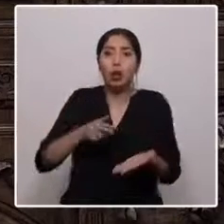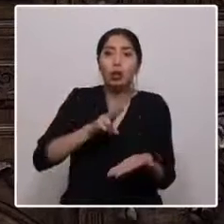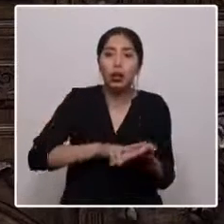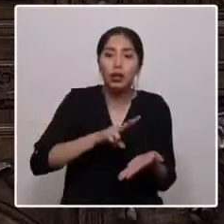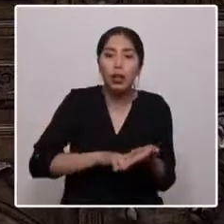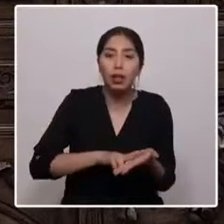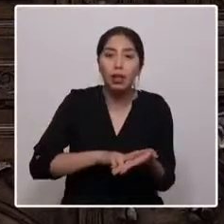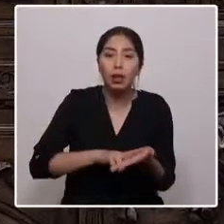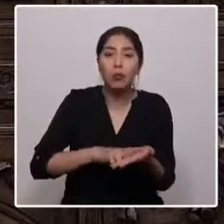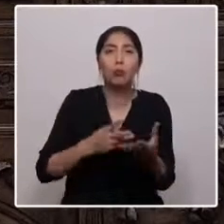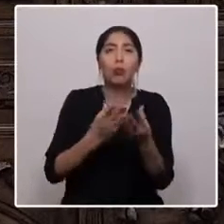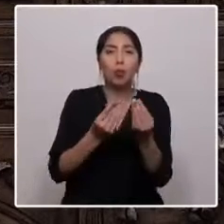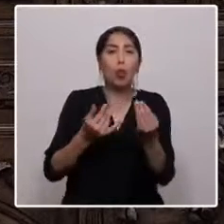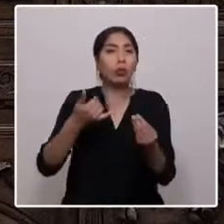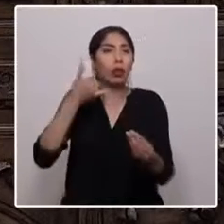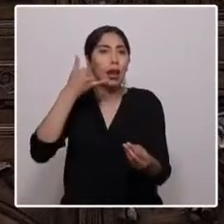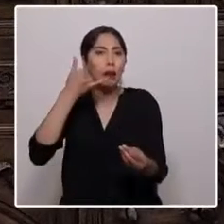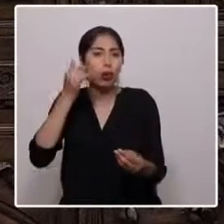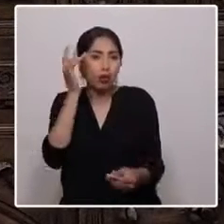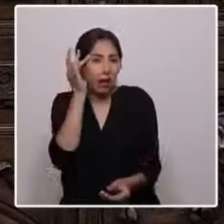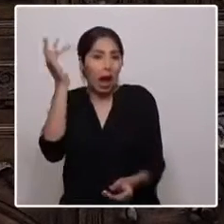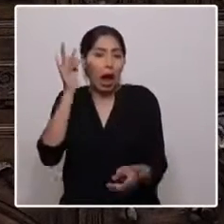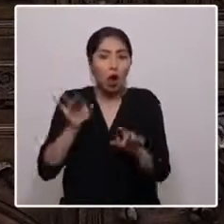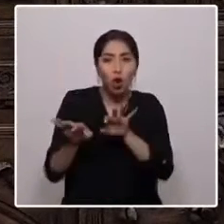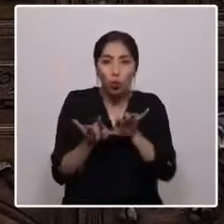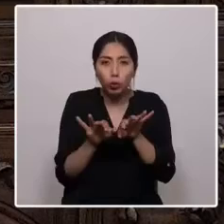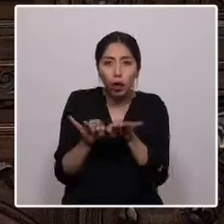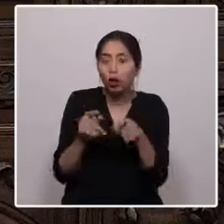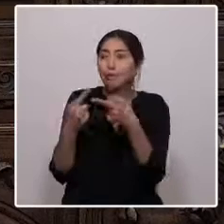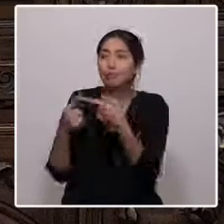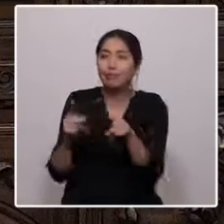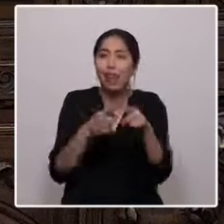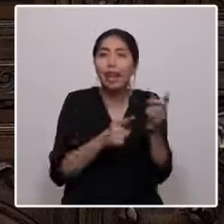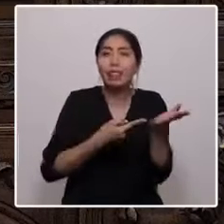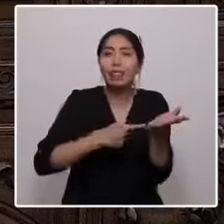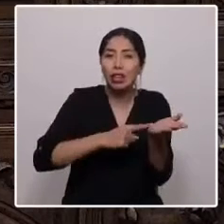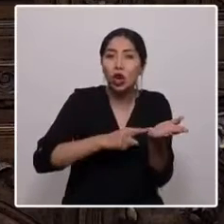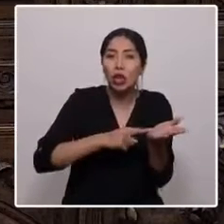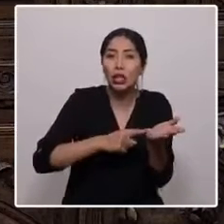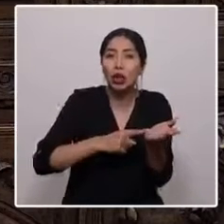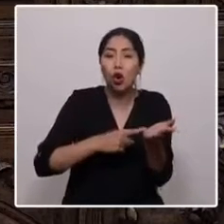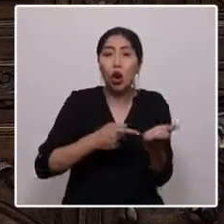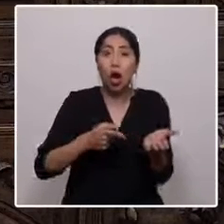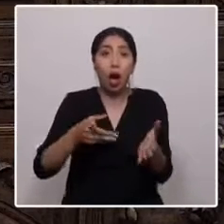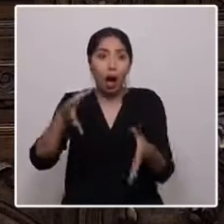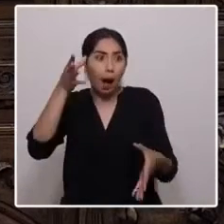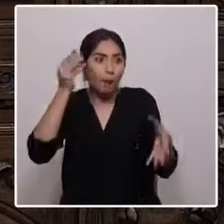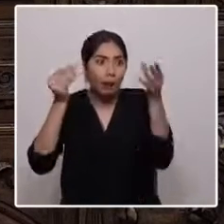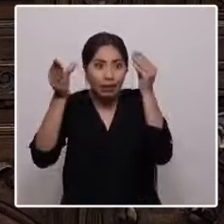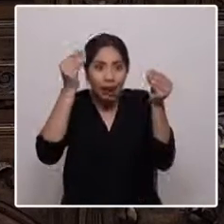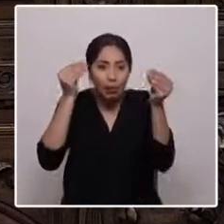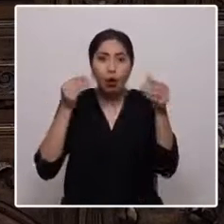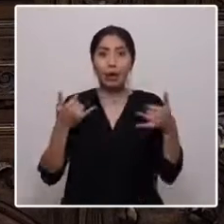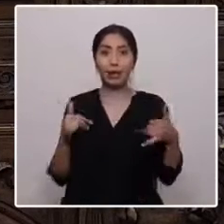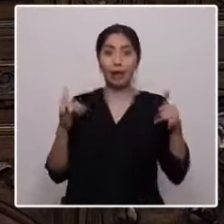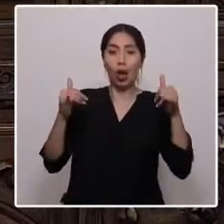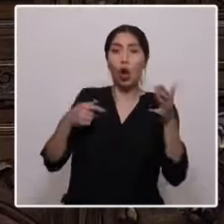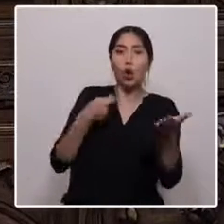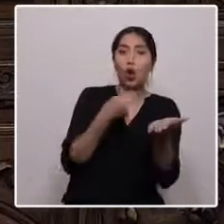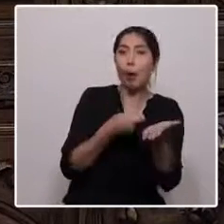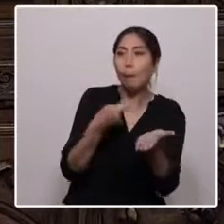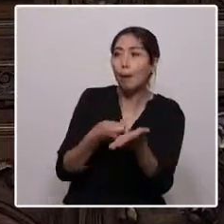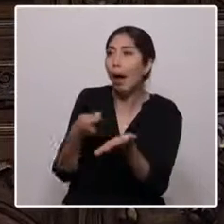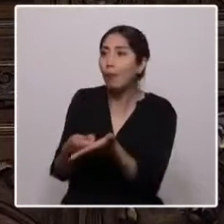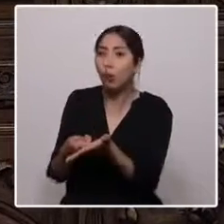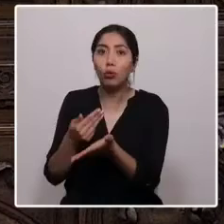rodeados de teléfonos inteligentes, computadores y aparatos tecnológicos. Aprendemos, nos entretenemos, compramos e incluso